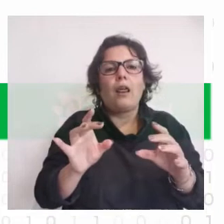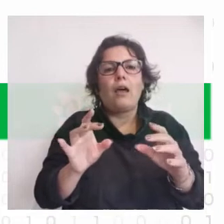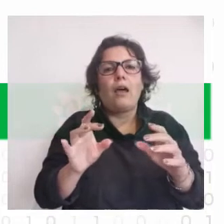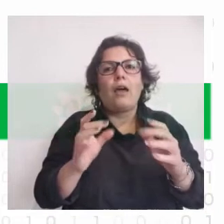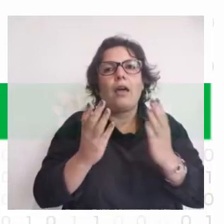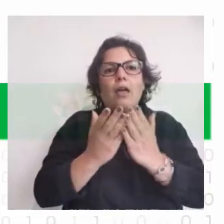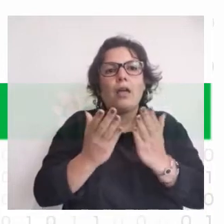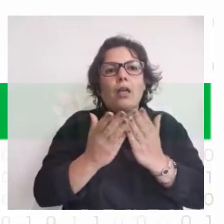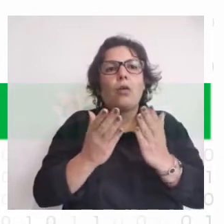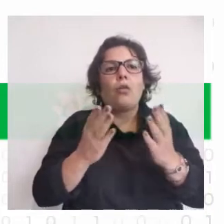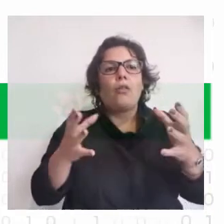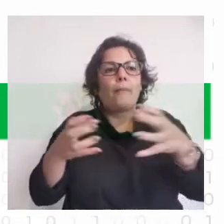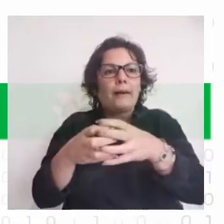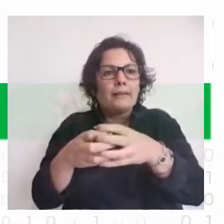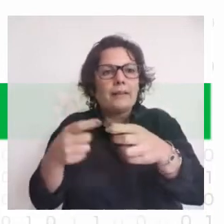de partidos.